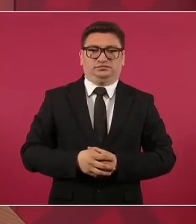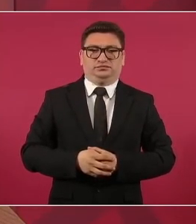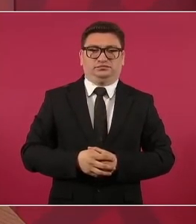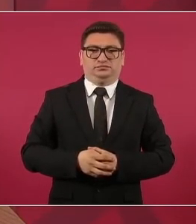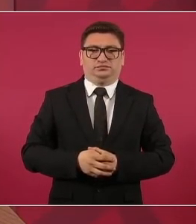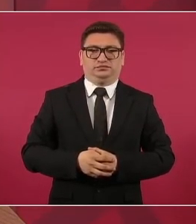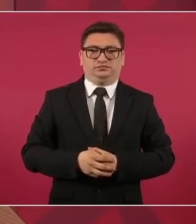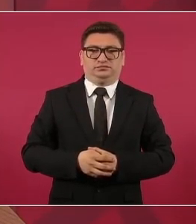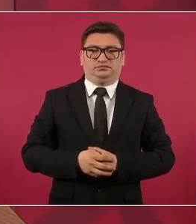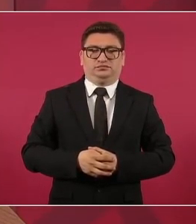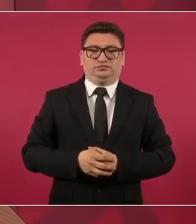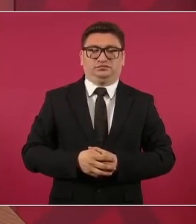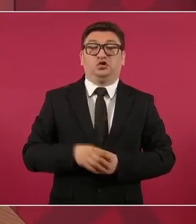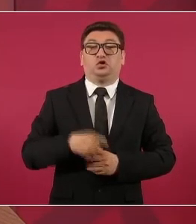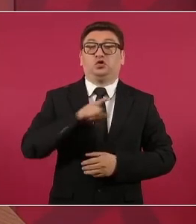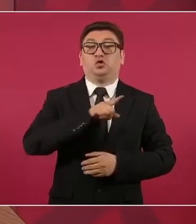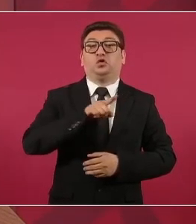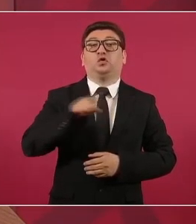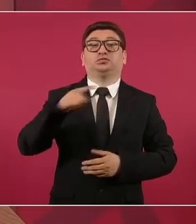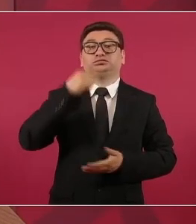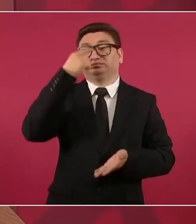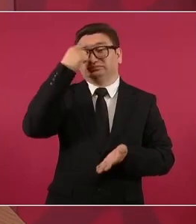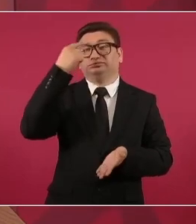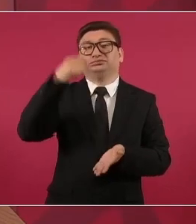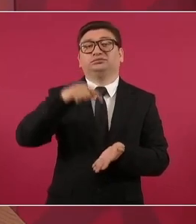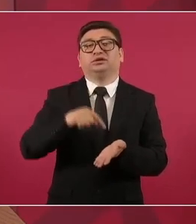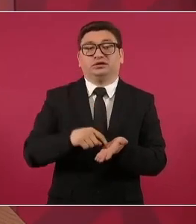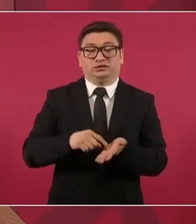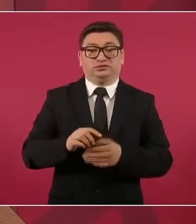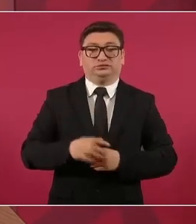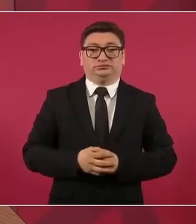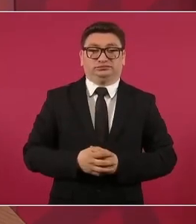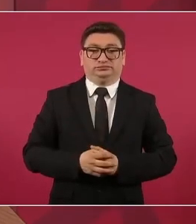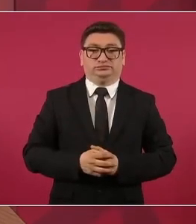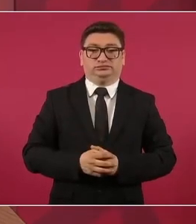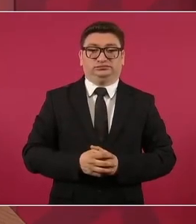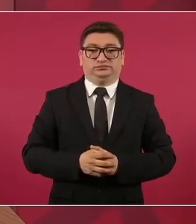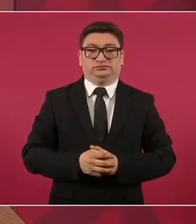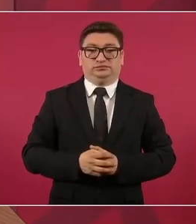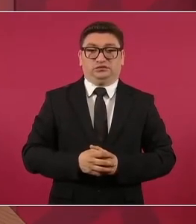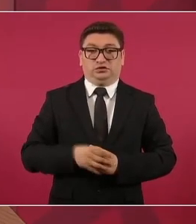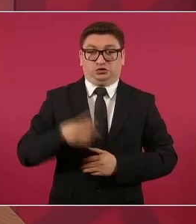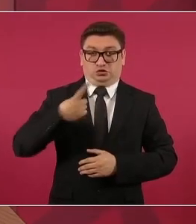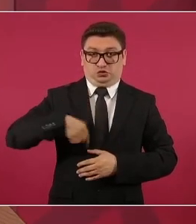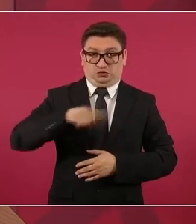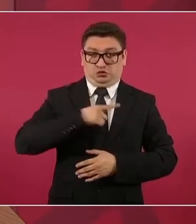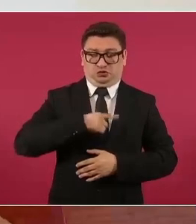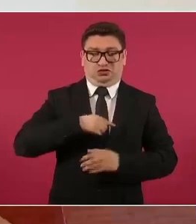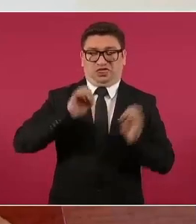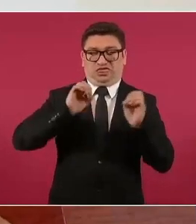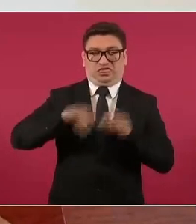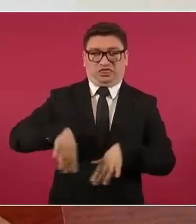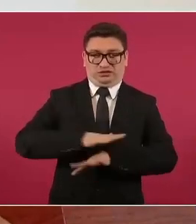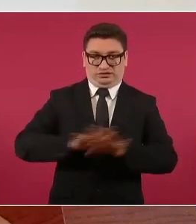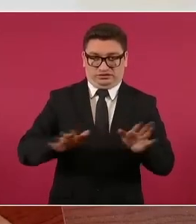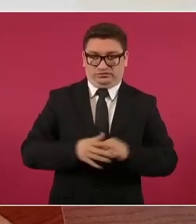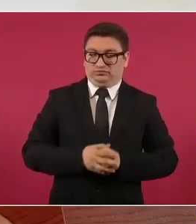¿Y ustedes creen que ya nos dimos por vencidos? No,